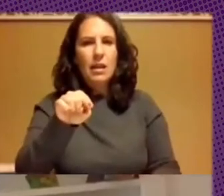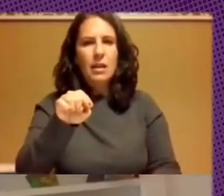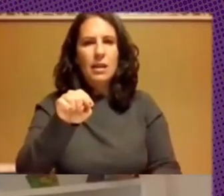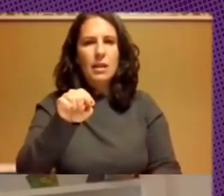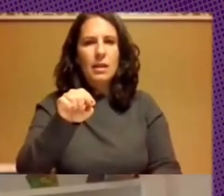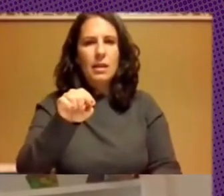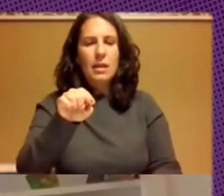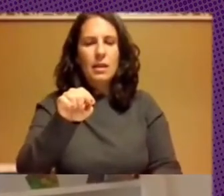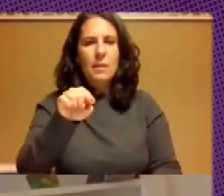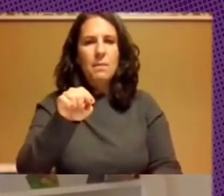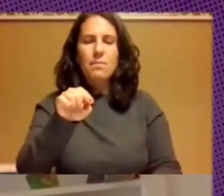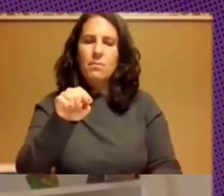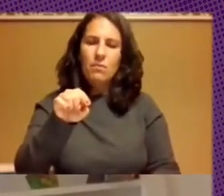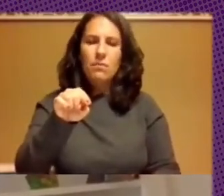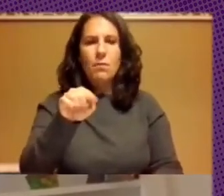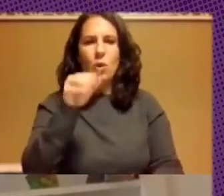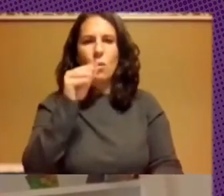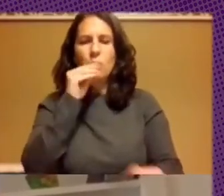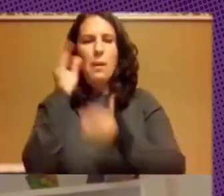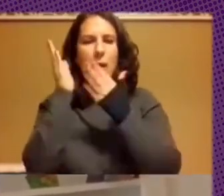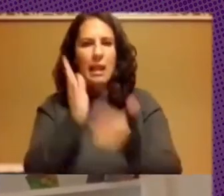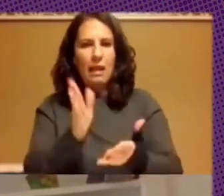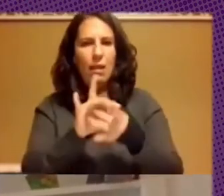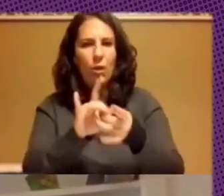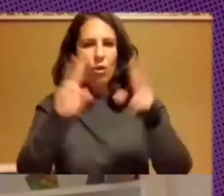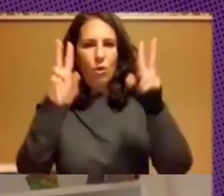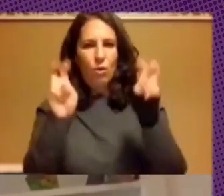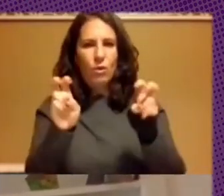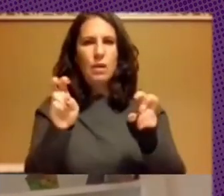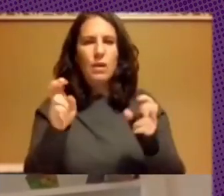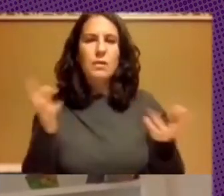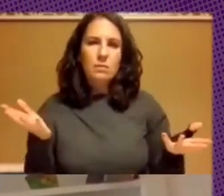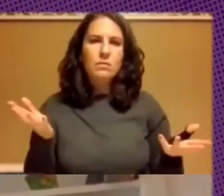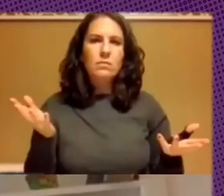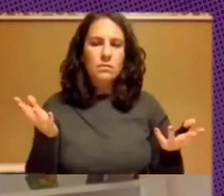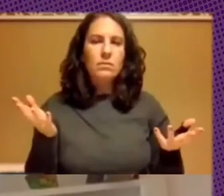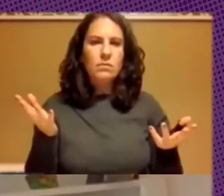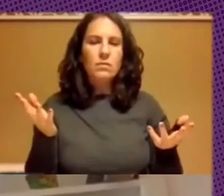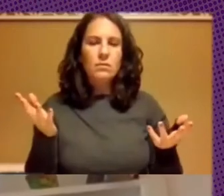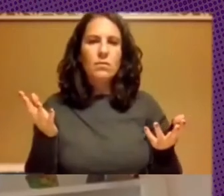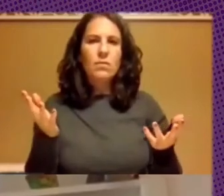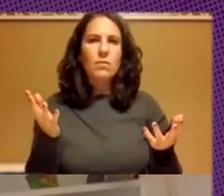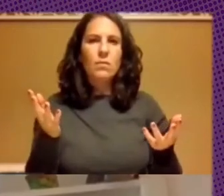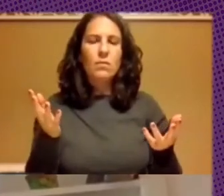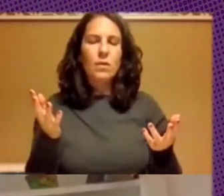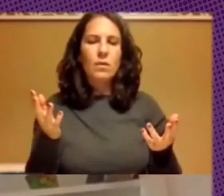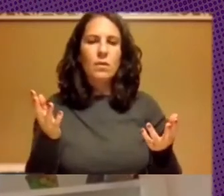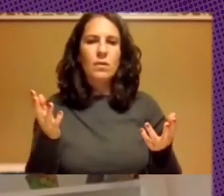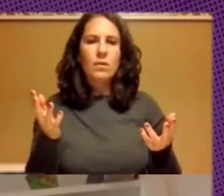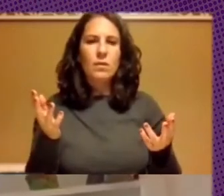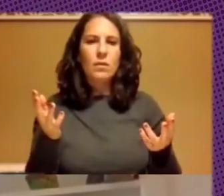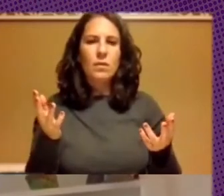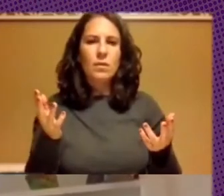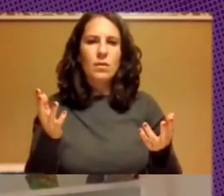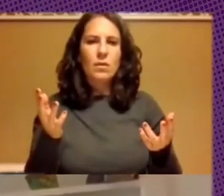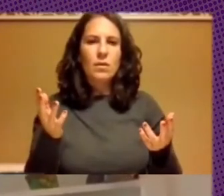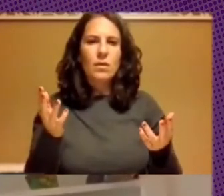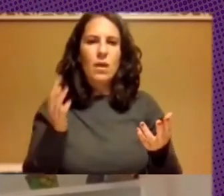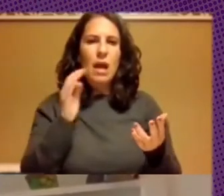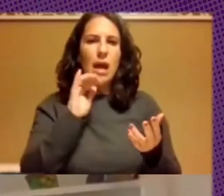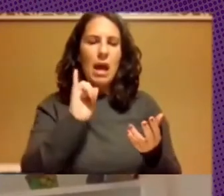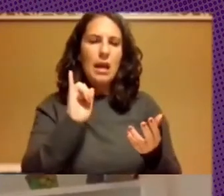privativos bueno bienvenido sea entonces ahí un par de los motivos de por qué